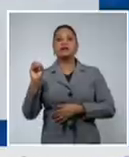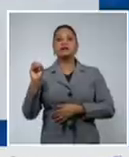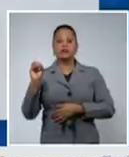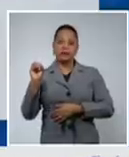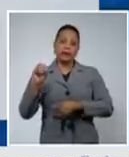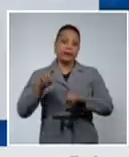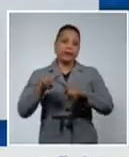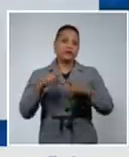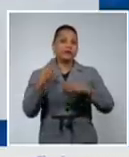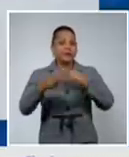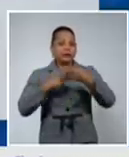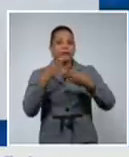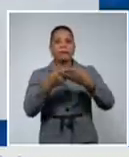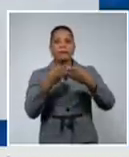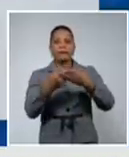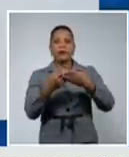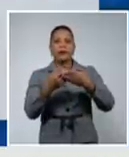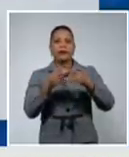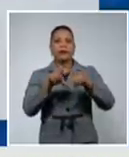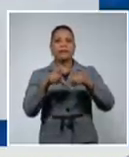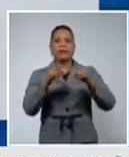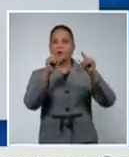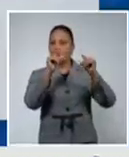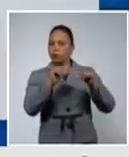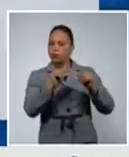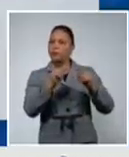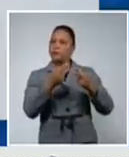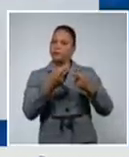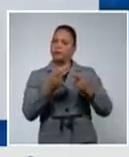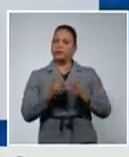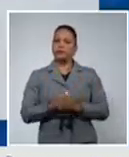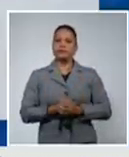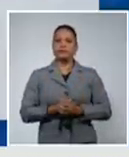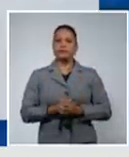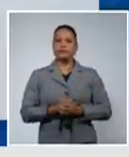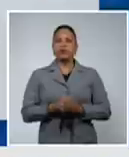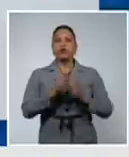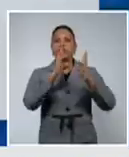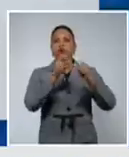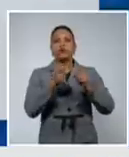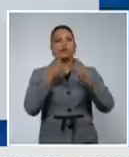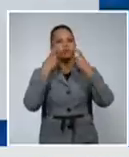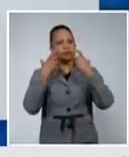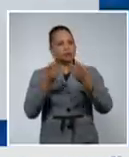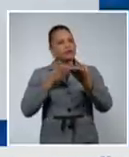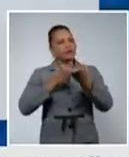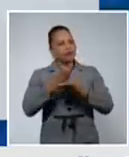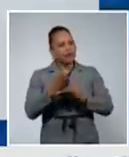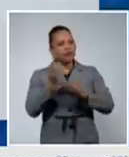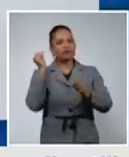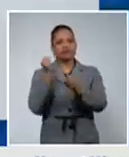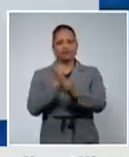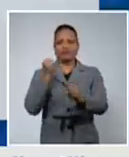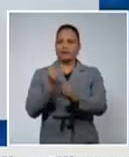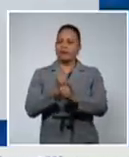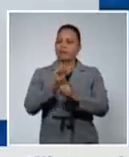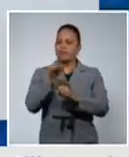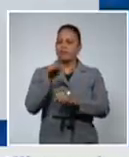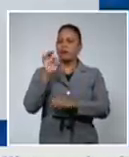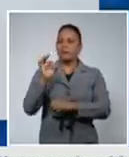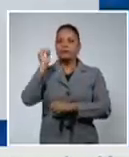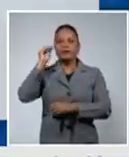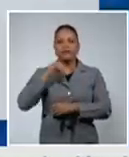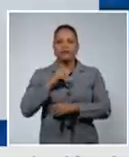no habitual. Un número importante todavía se están trabajando. De todas